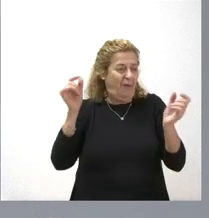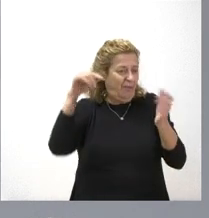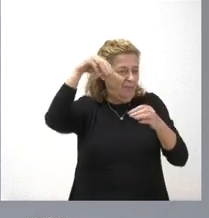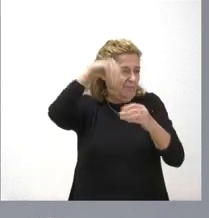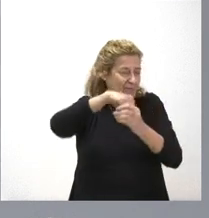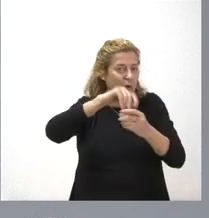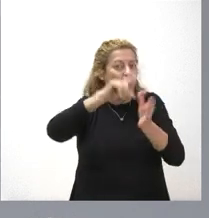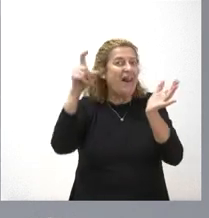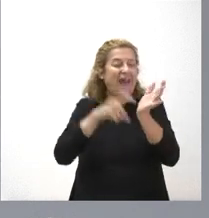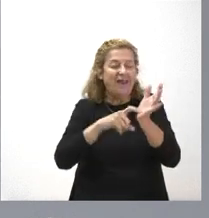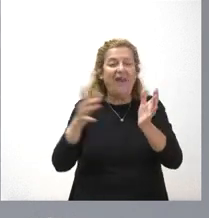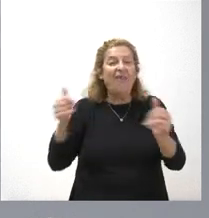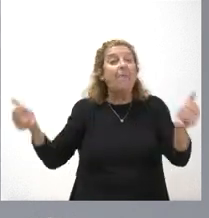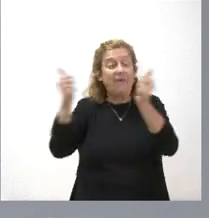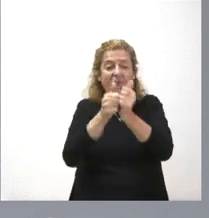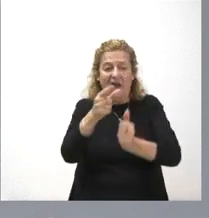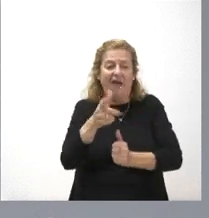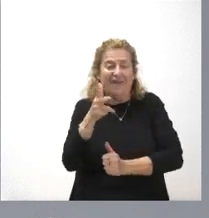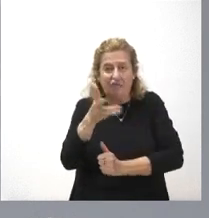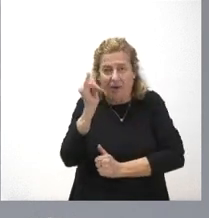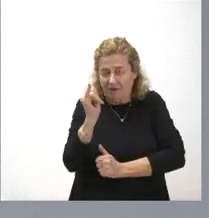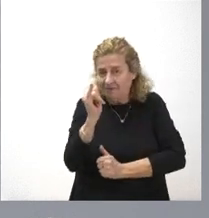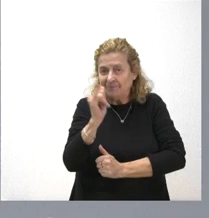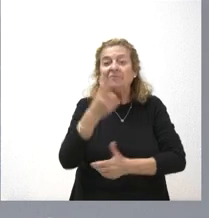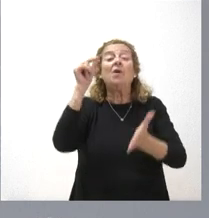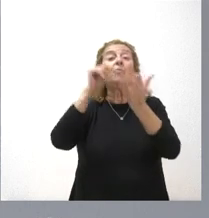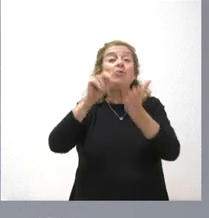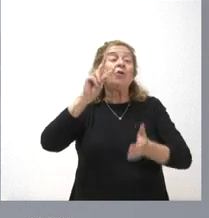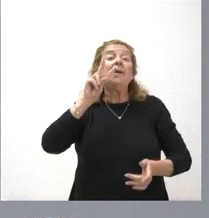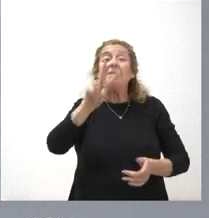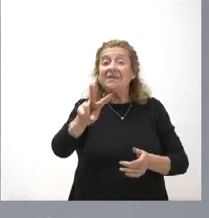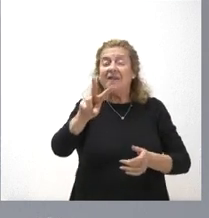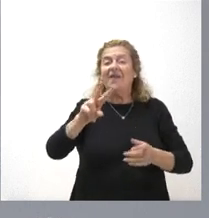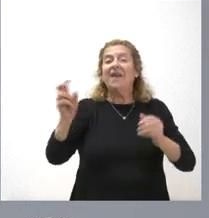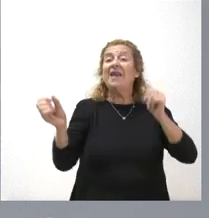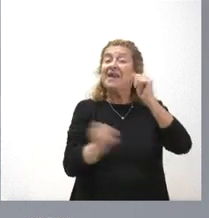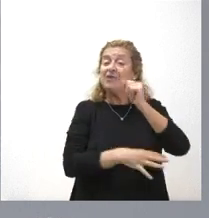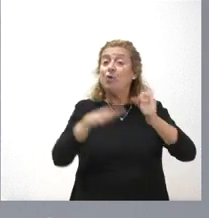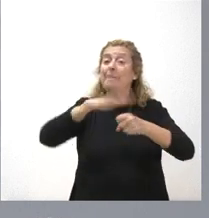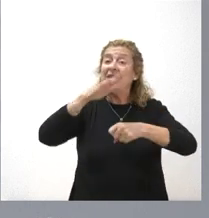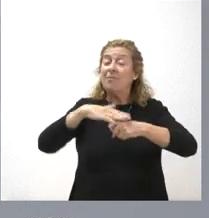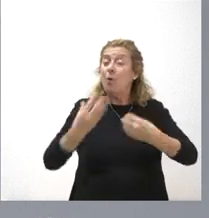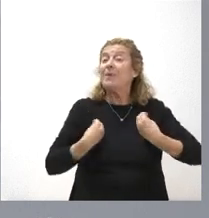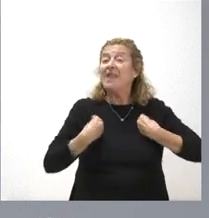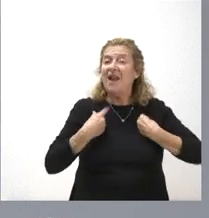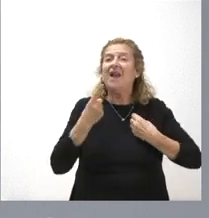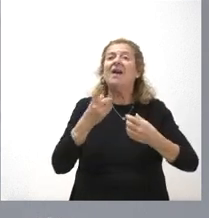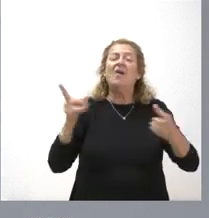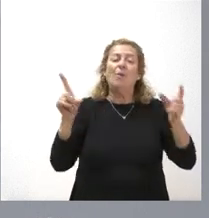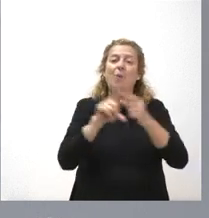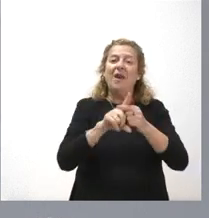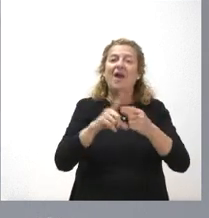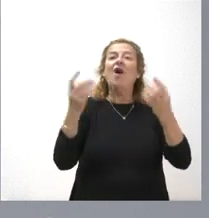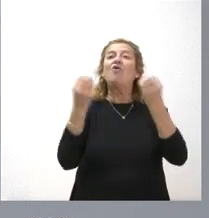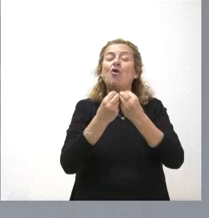la ley de dependencia. Desde el punto de vista del ingreso mínimo vital, ¿cómo va a convivir con la